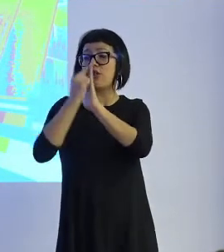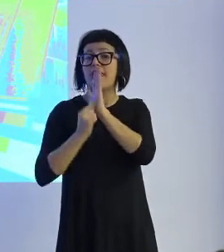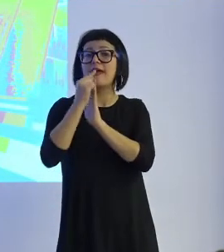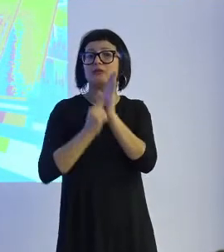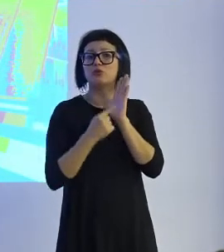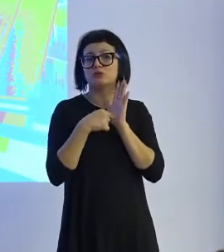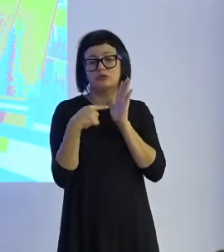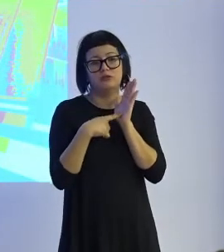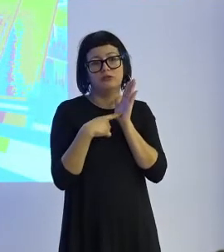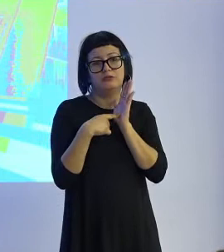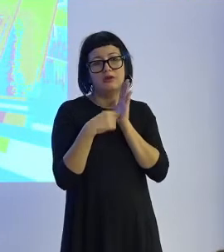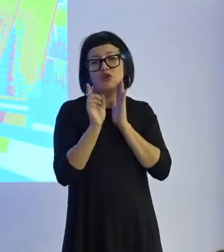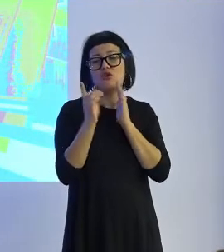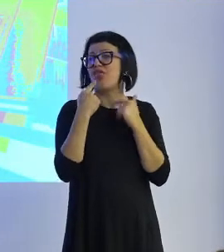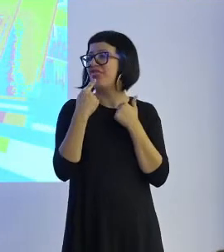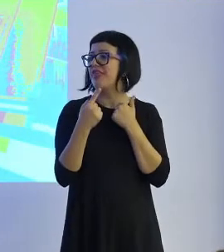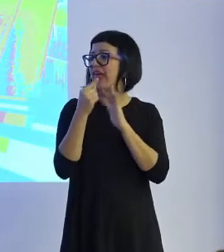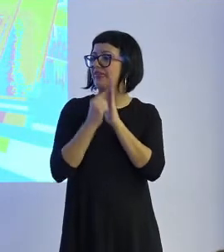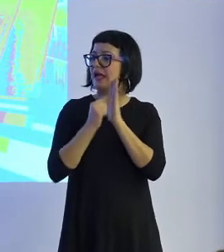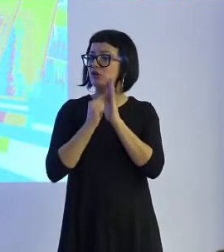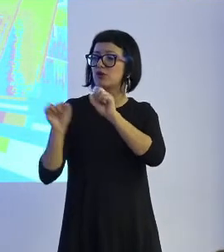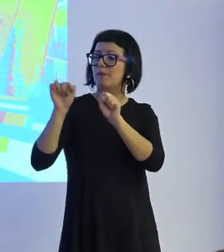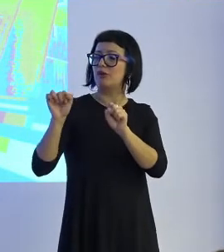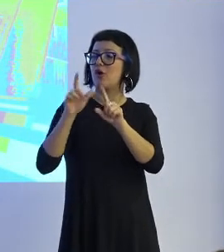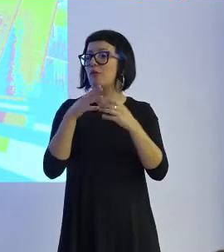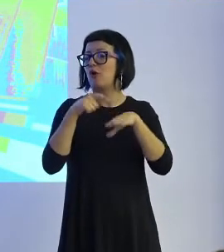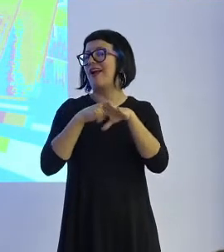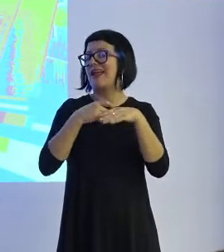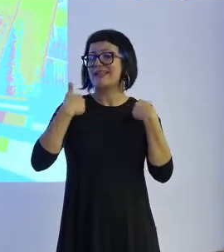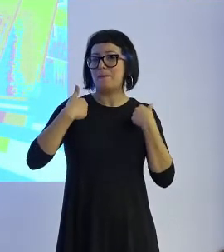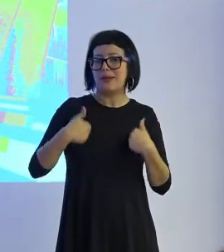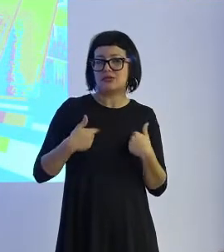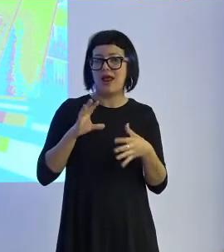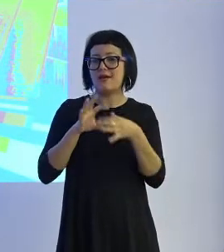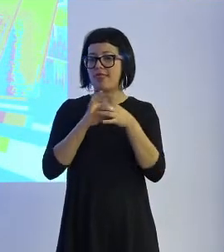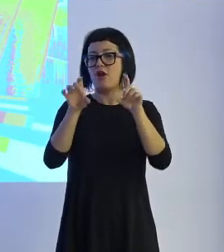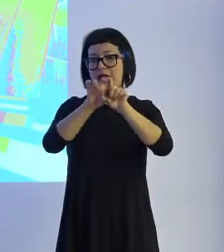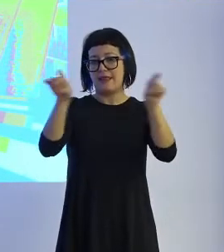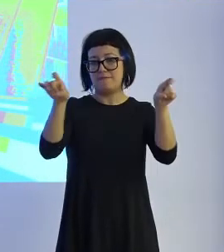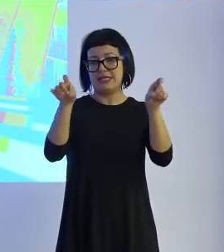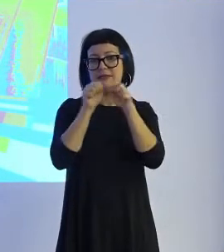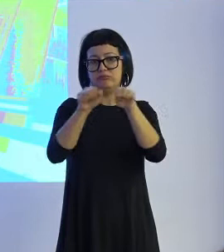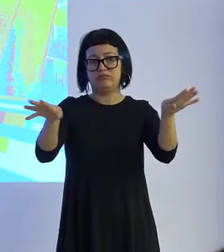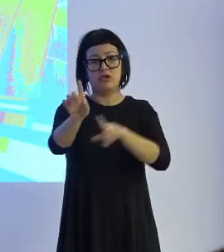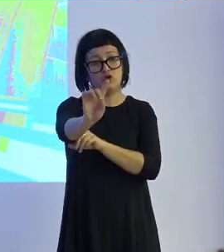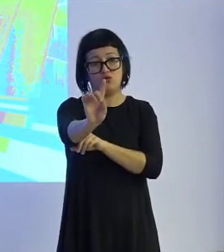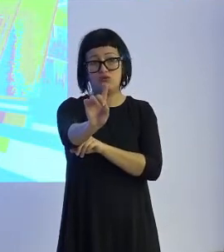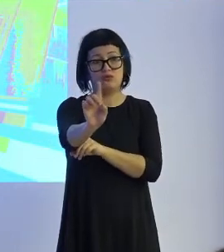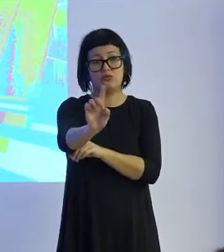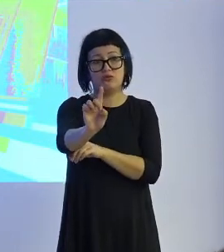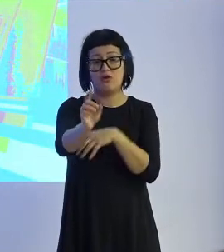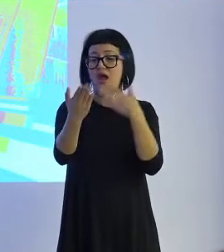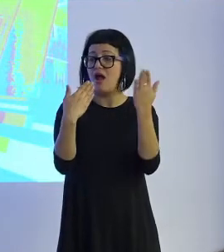no va solo de proteger esos datos de carácter personal con respecto a la empresa que los tiene. No,